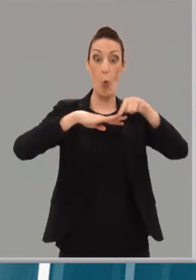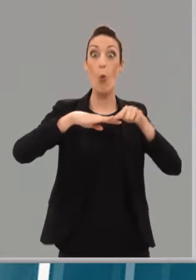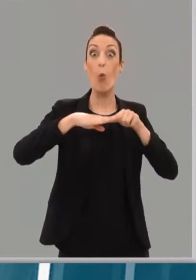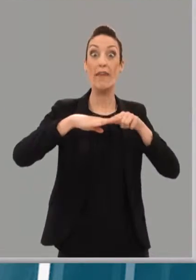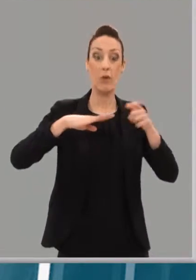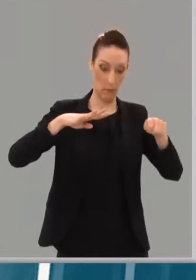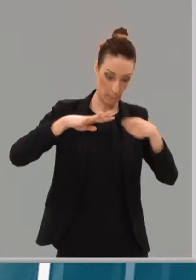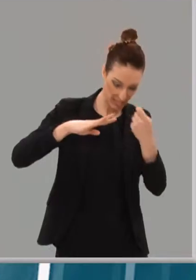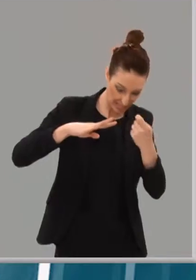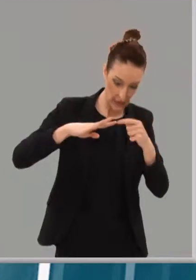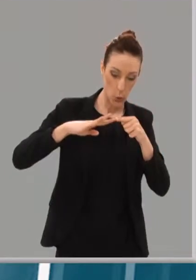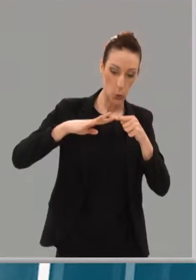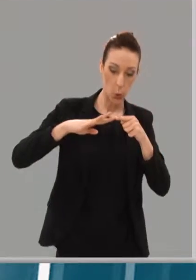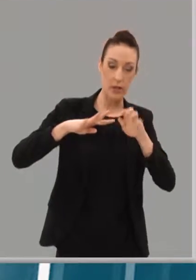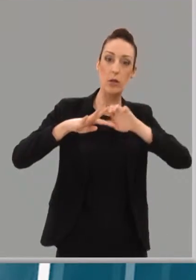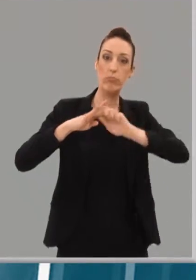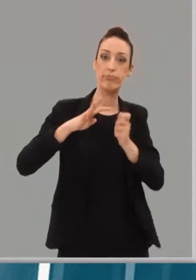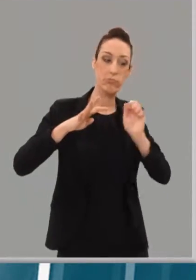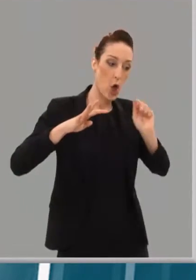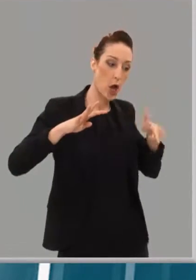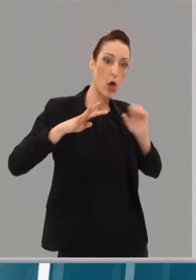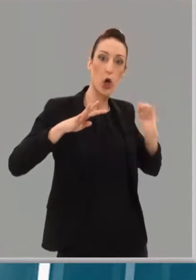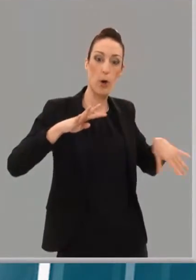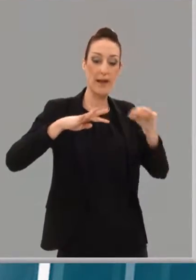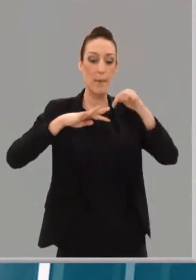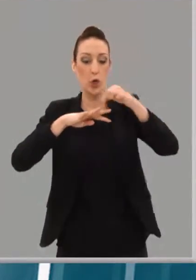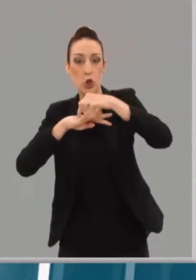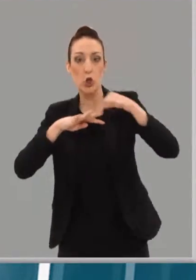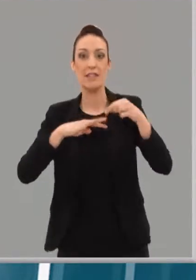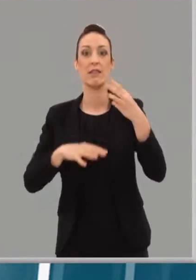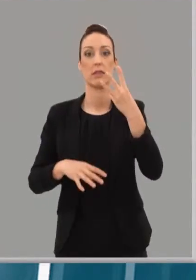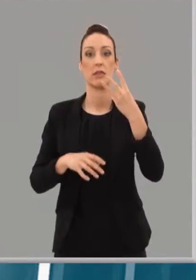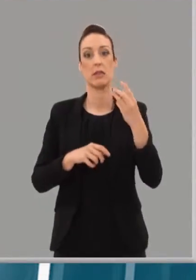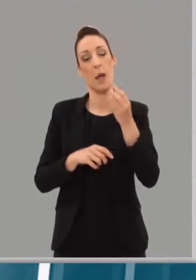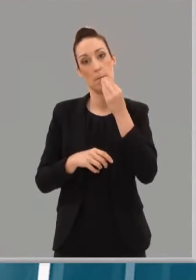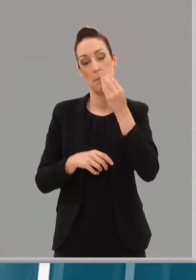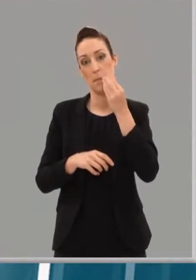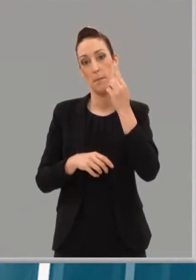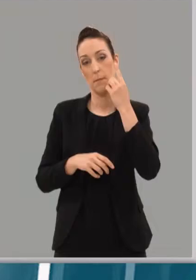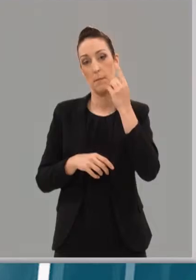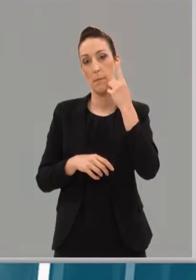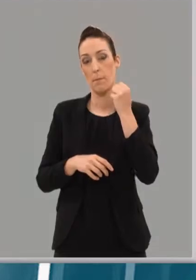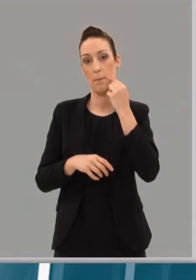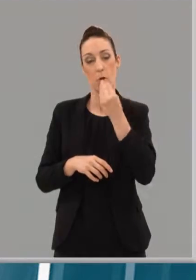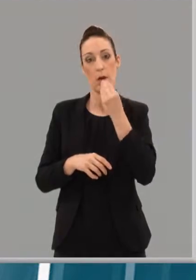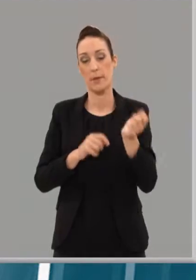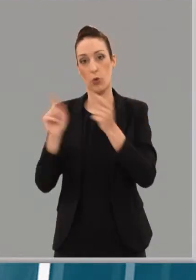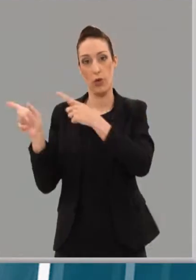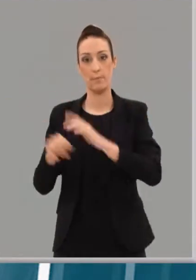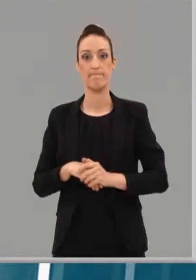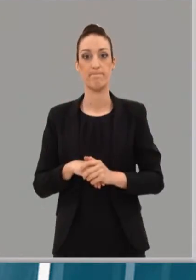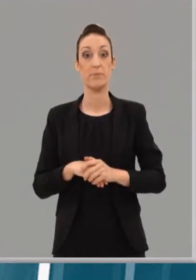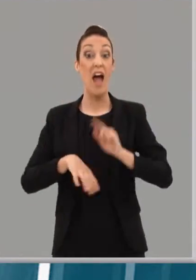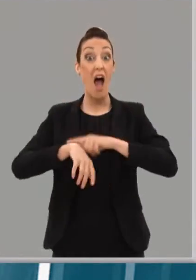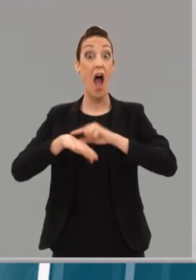del pack se entrega al Banco de Alimentos. Nosotros a las nueve de mañana salimos para todos los mercadonas y